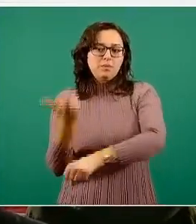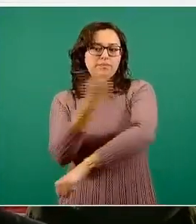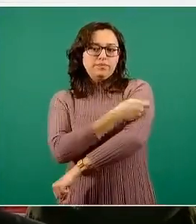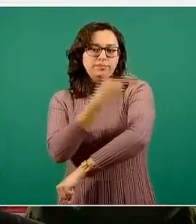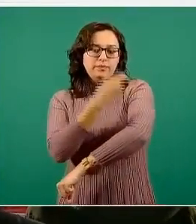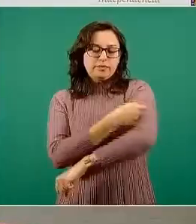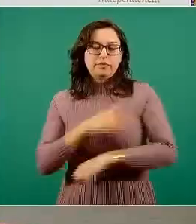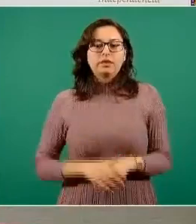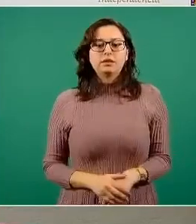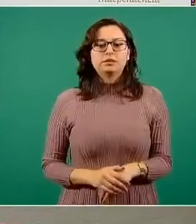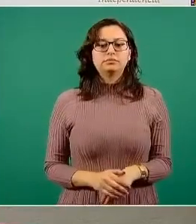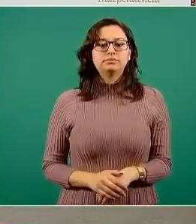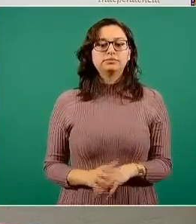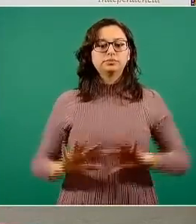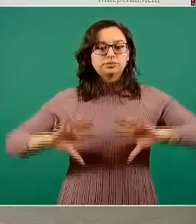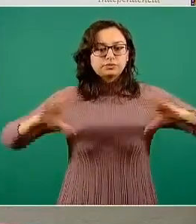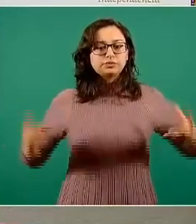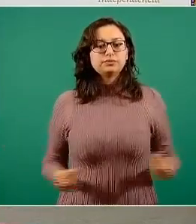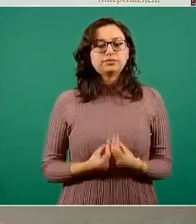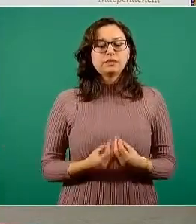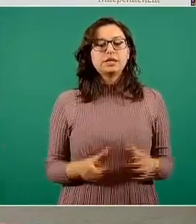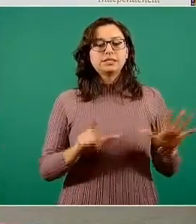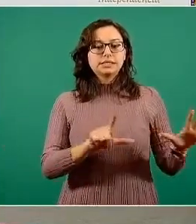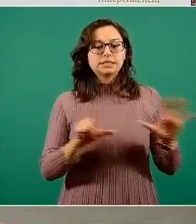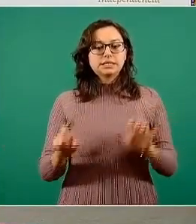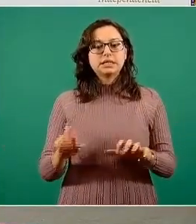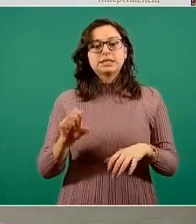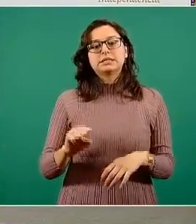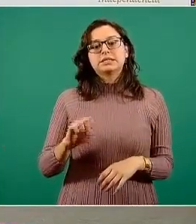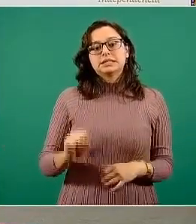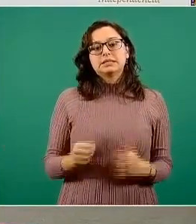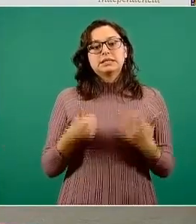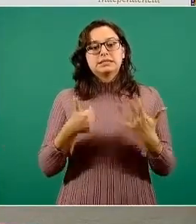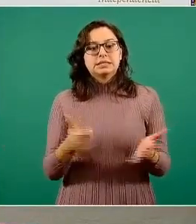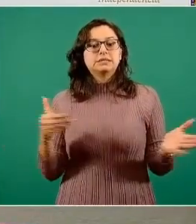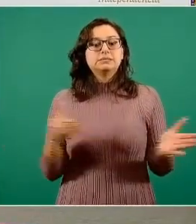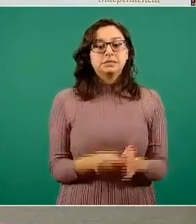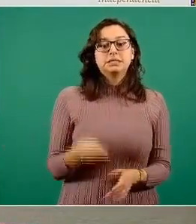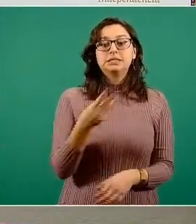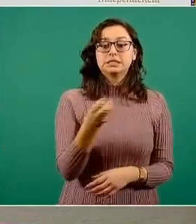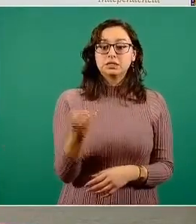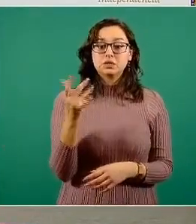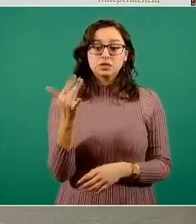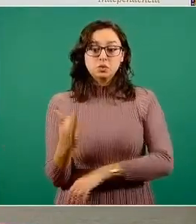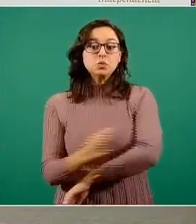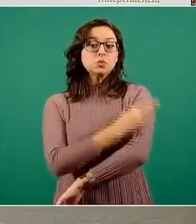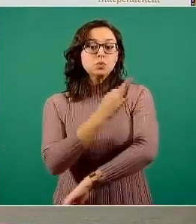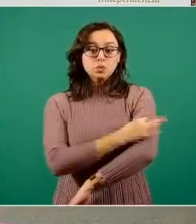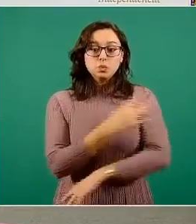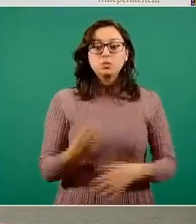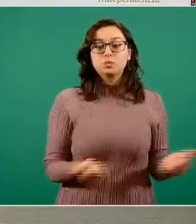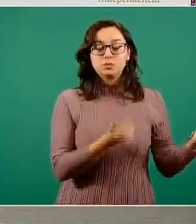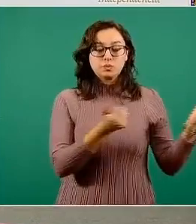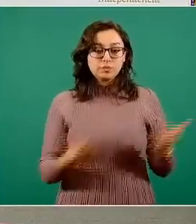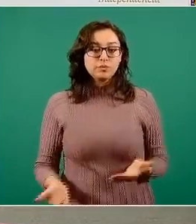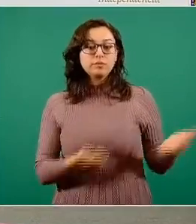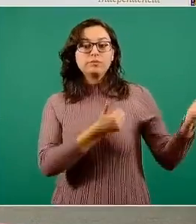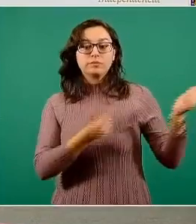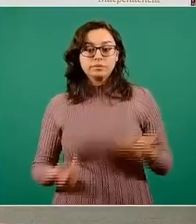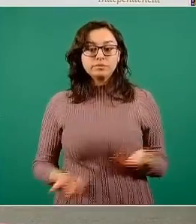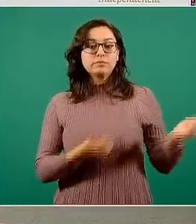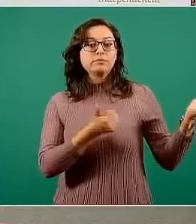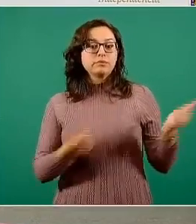setecientas sesenta y seis mil trescientas cincuenta dosis se distribuyen de esa manera en los distintos embarques,